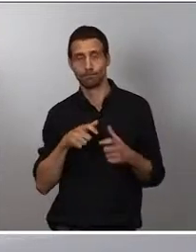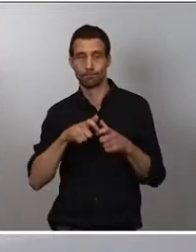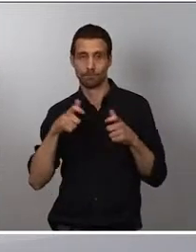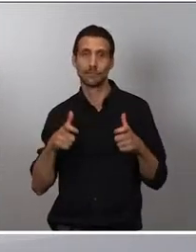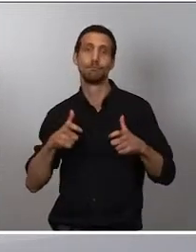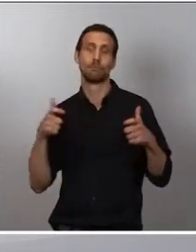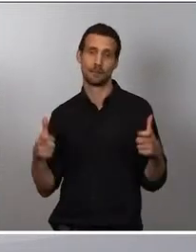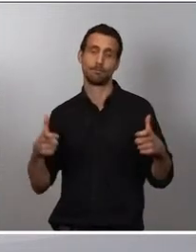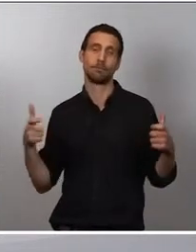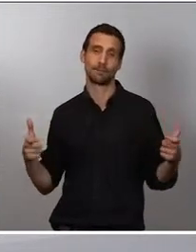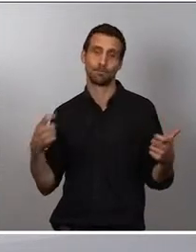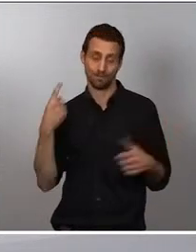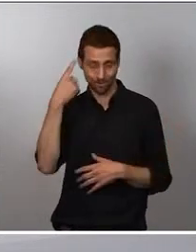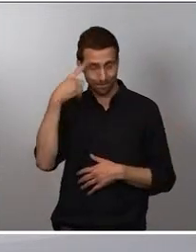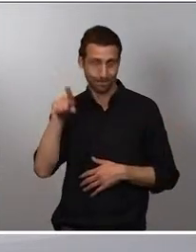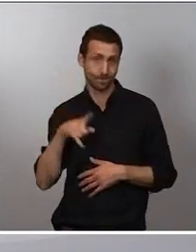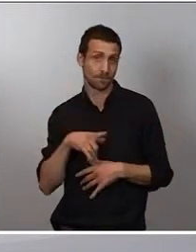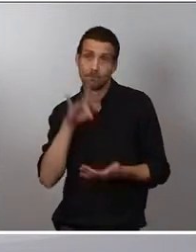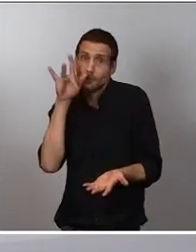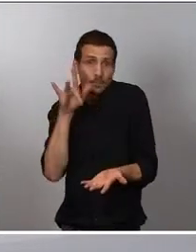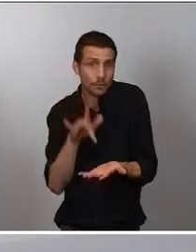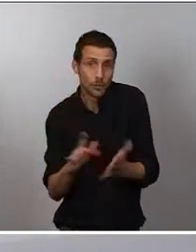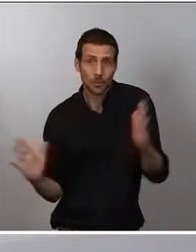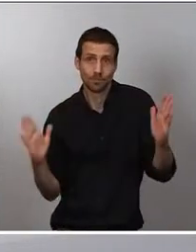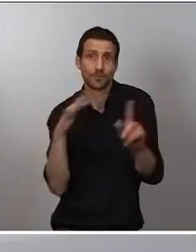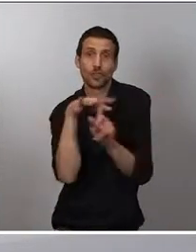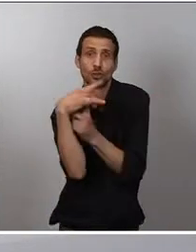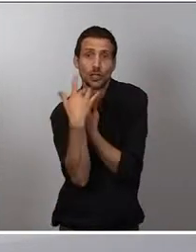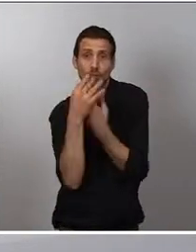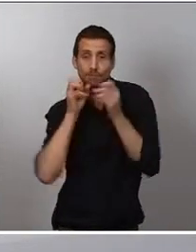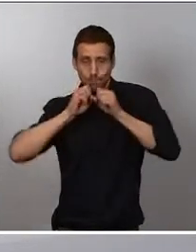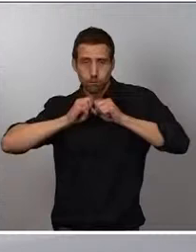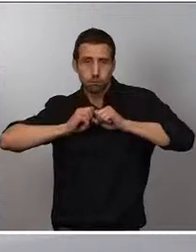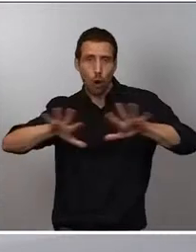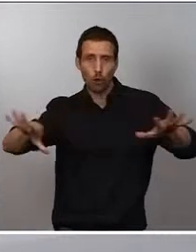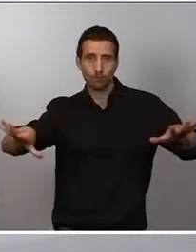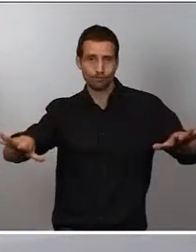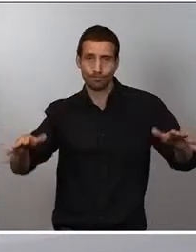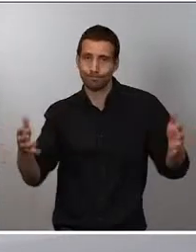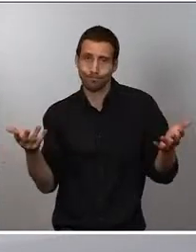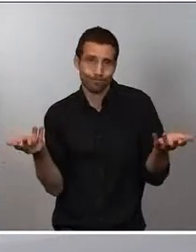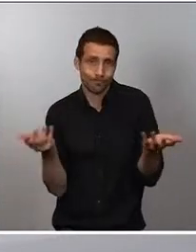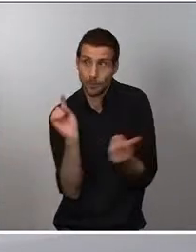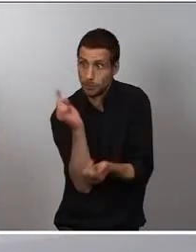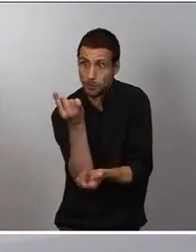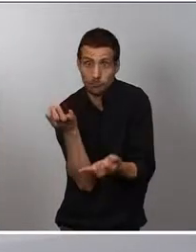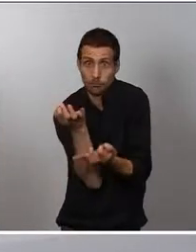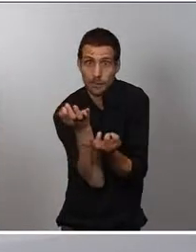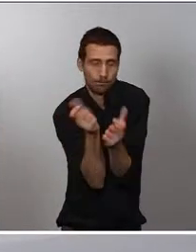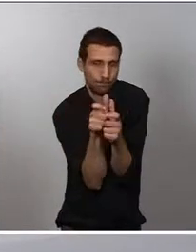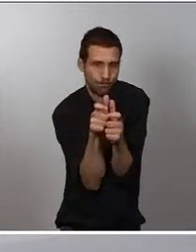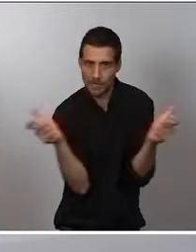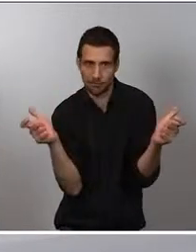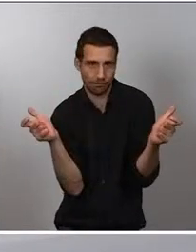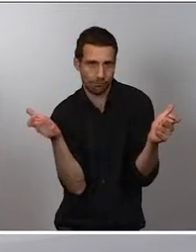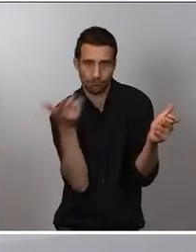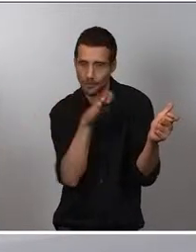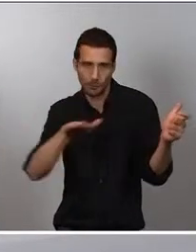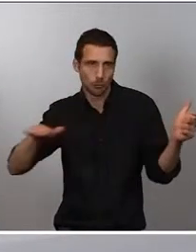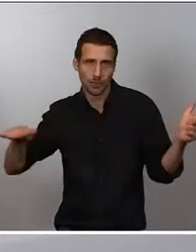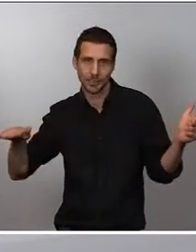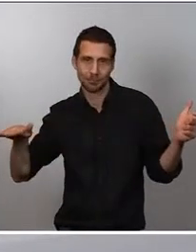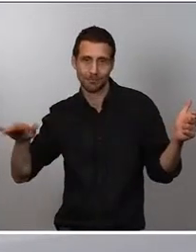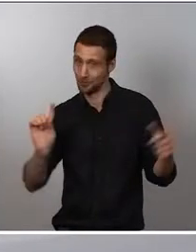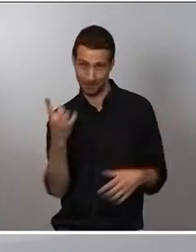tenemos una onda epidémica, lo primero que aparece es el incremento de casos. Al tiempo, aproximadamente entre un